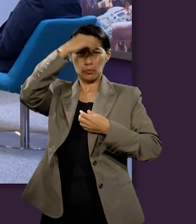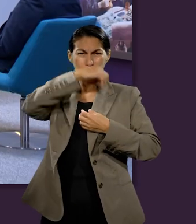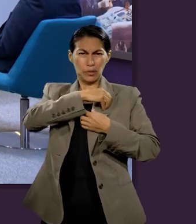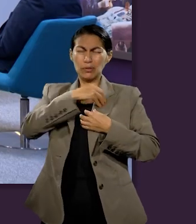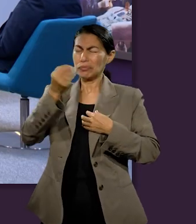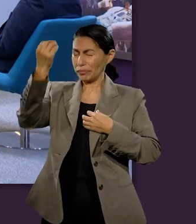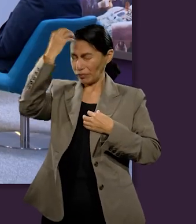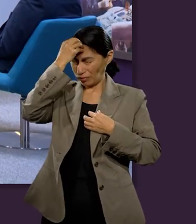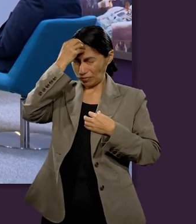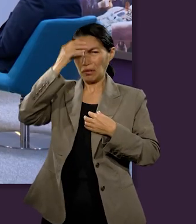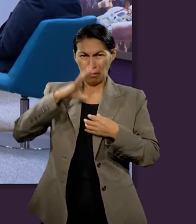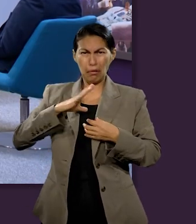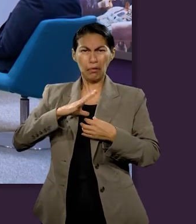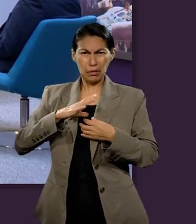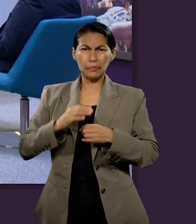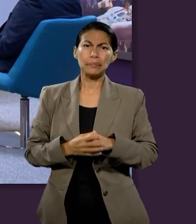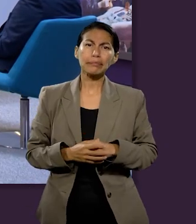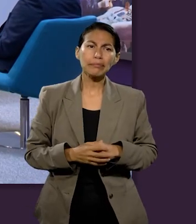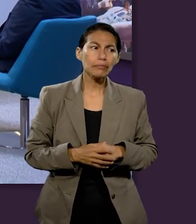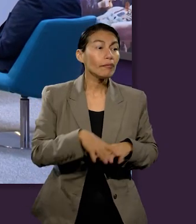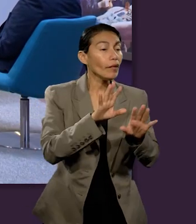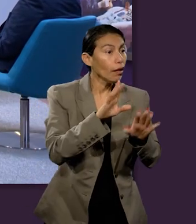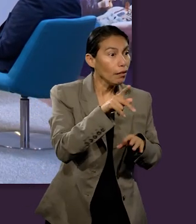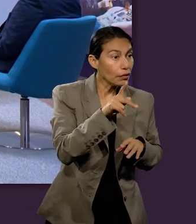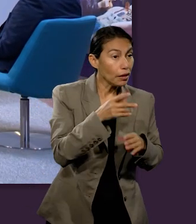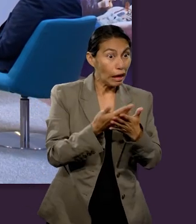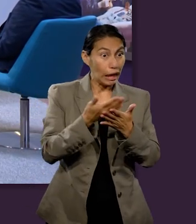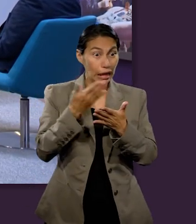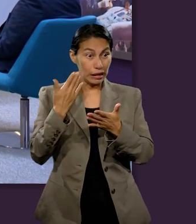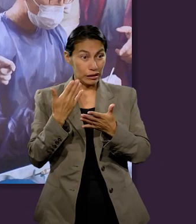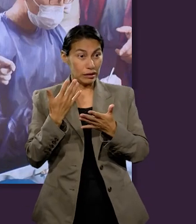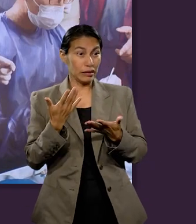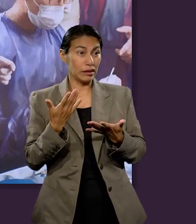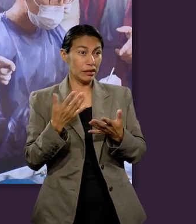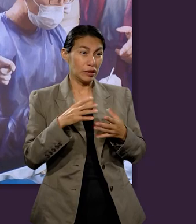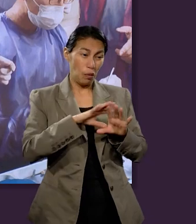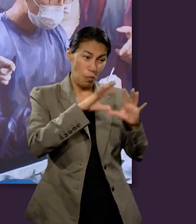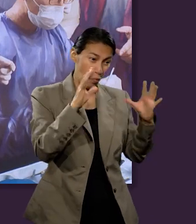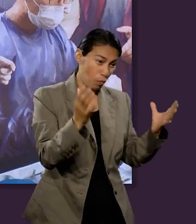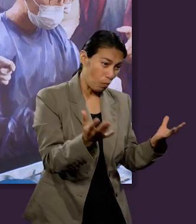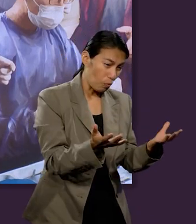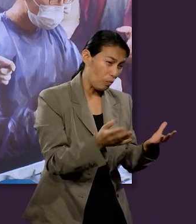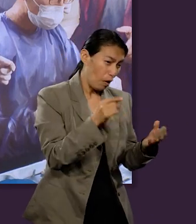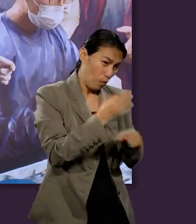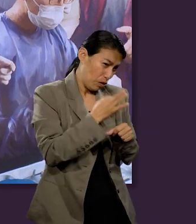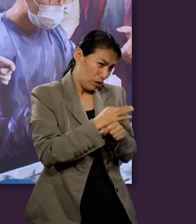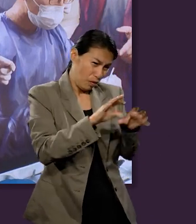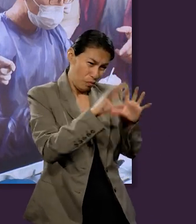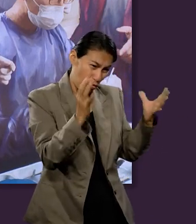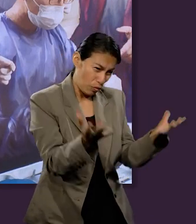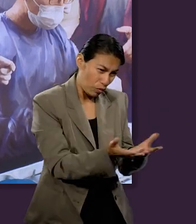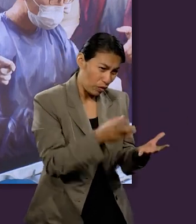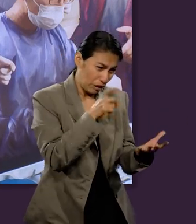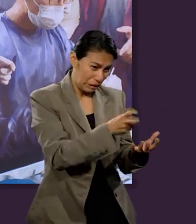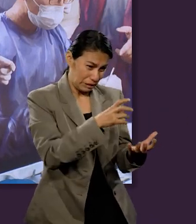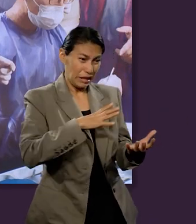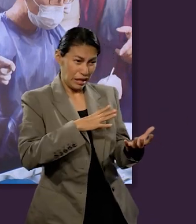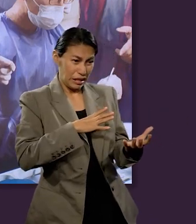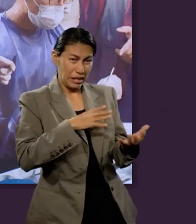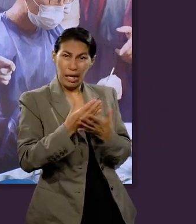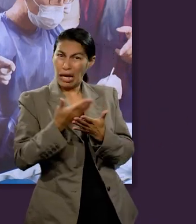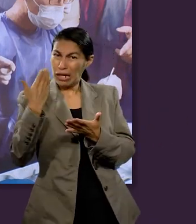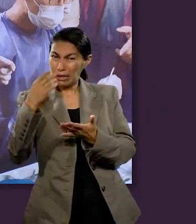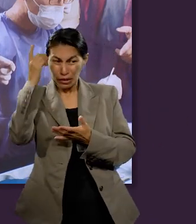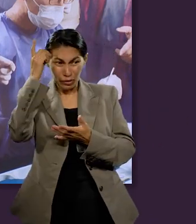puesto en nosotros. Y es que originalmente el mundo que tenemos ahora no era lo que estaba en la mente de Dios. De hecho,